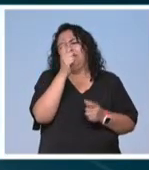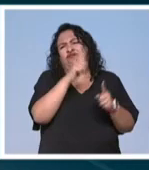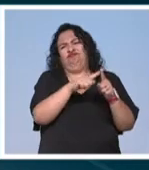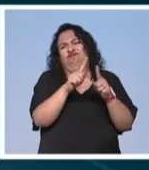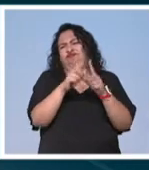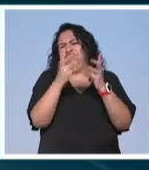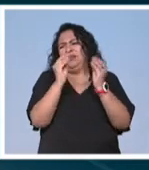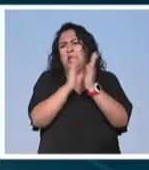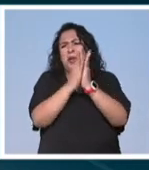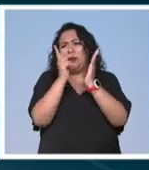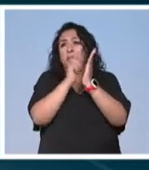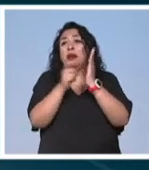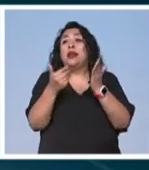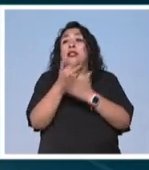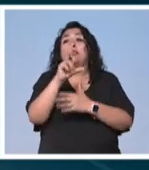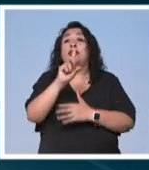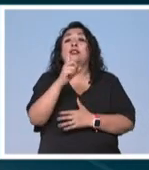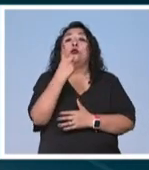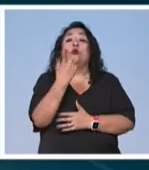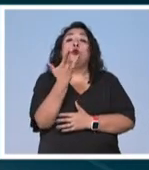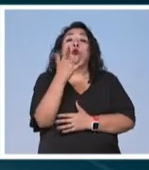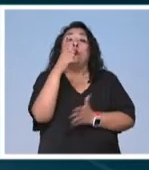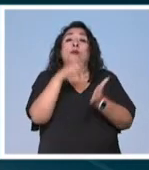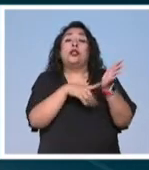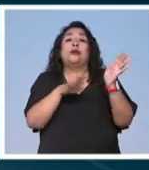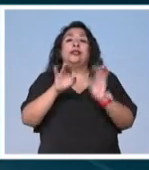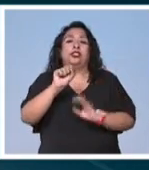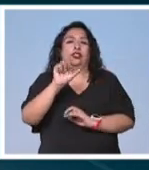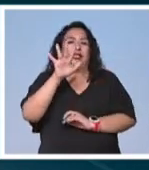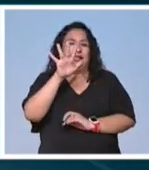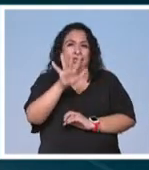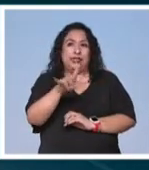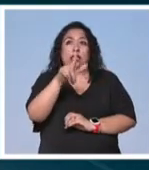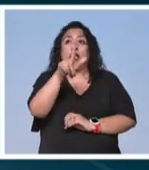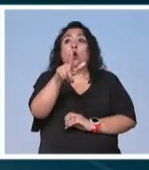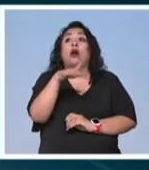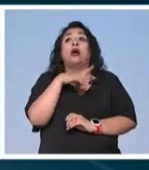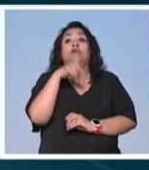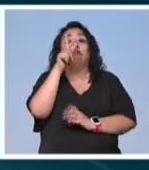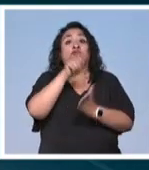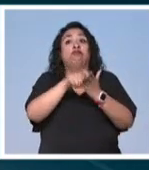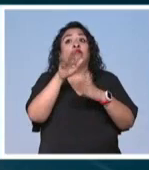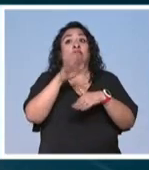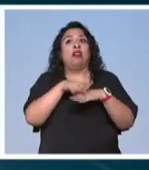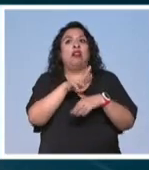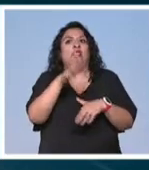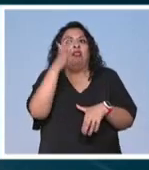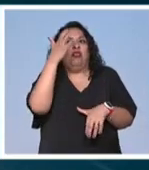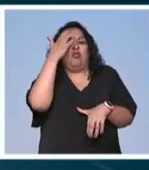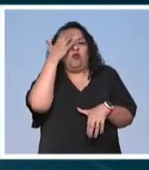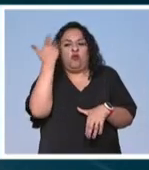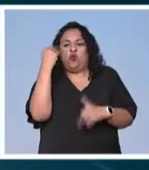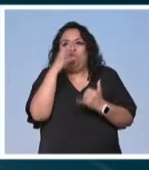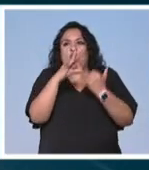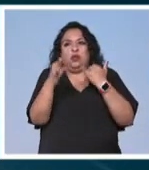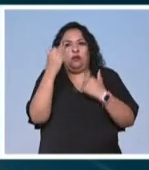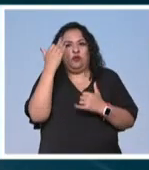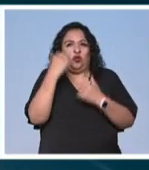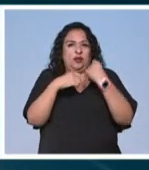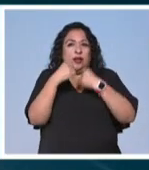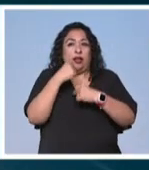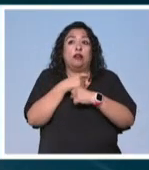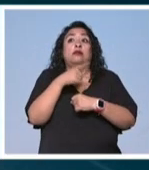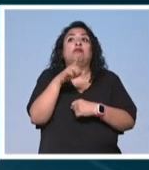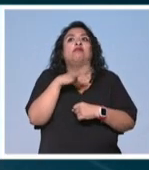libros nació el 31 de julio de 1965 y es una de las escritoras más reconocidas de los últimos tiempos